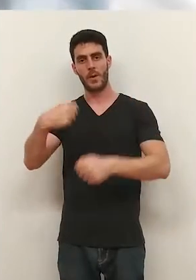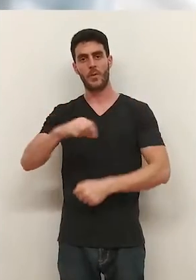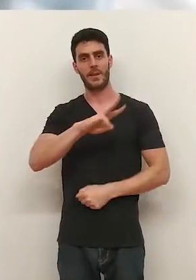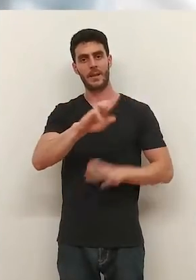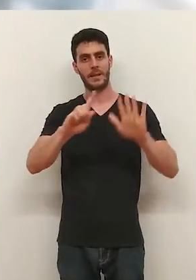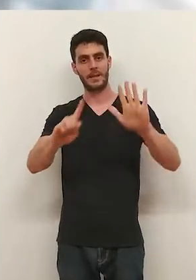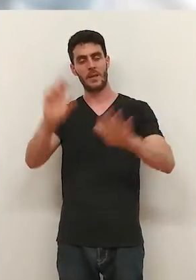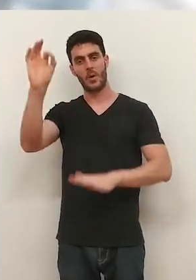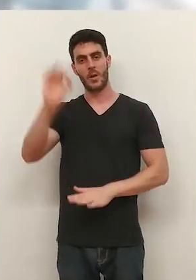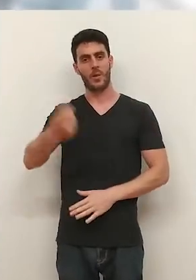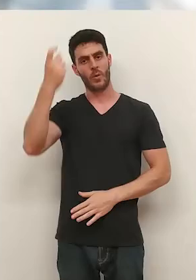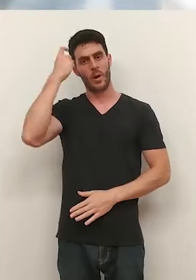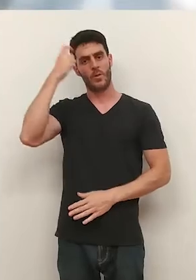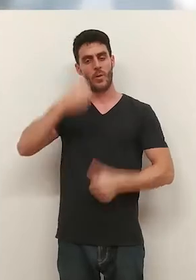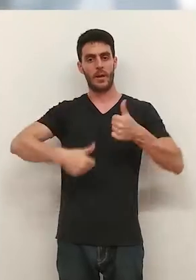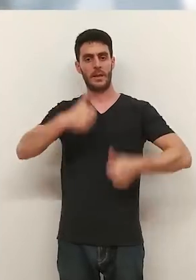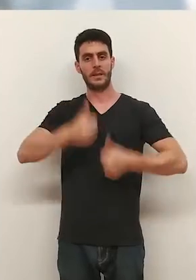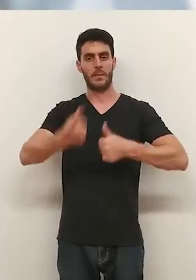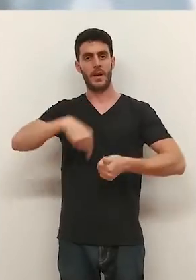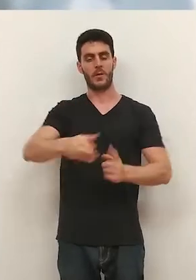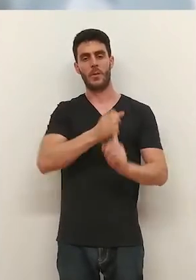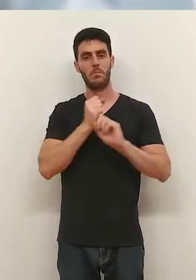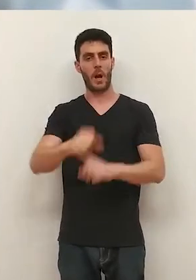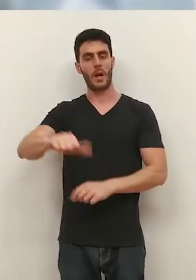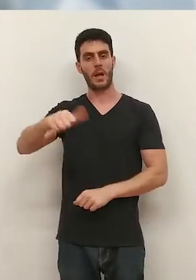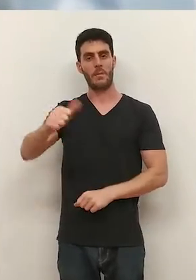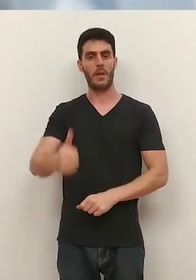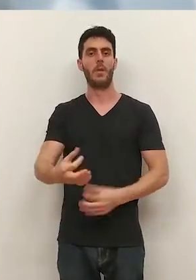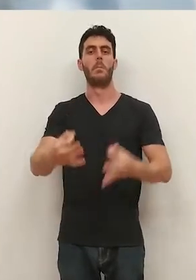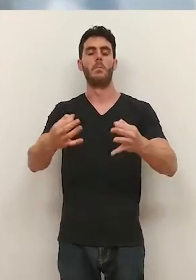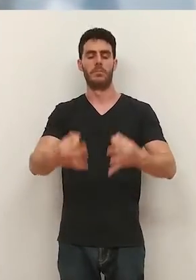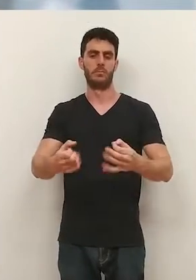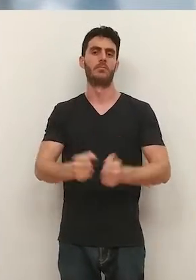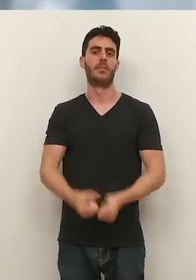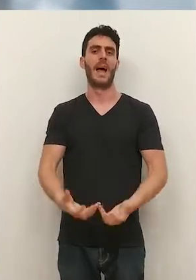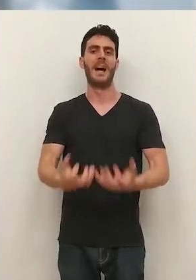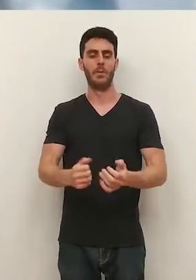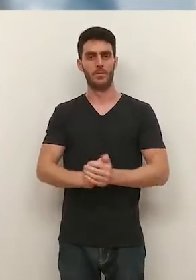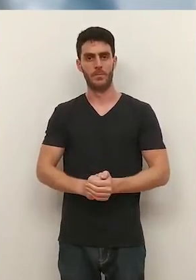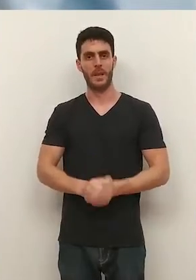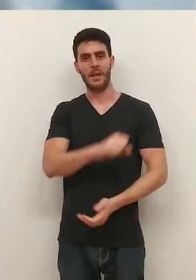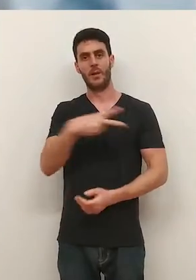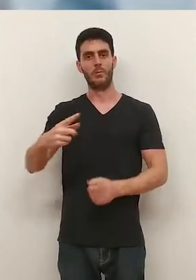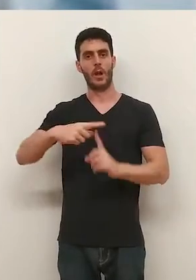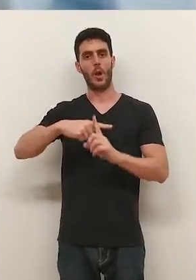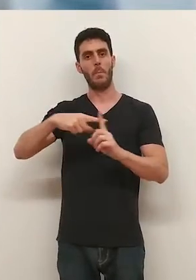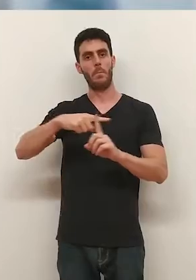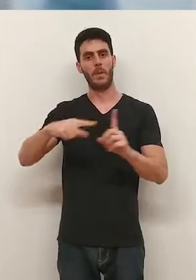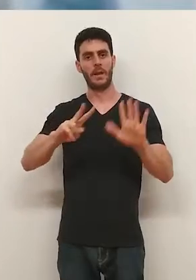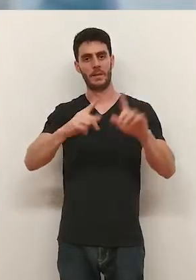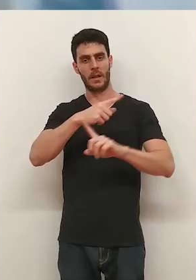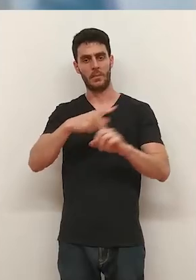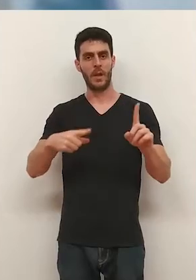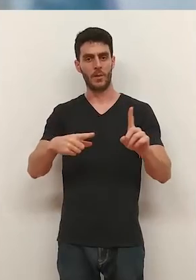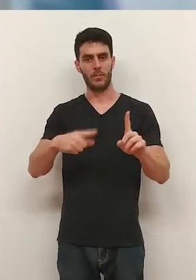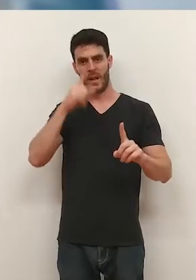el 99,36% de los alumnos que realizaron los exámenes han obtenido la calificación de apto. En cuanto a los resultados, la nota